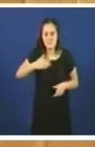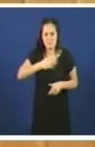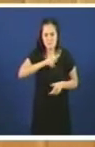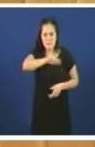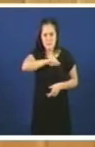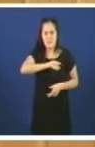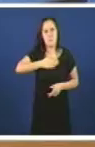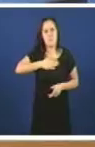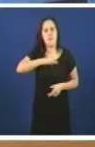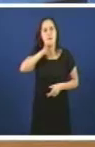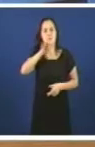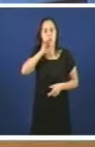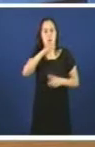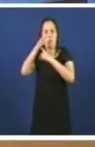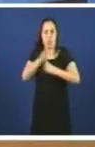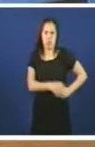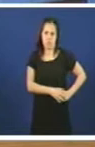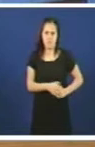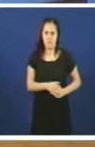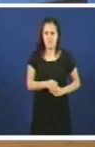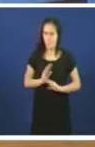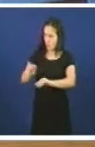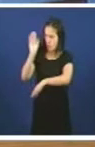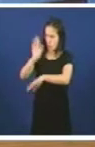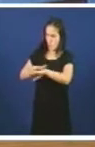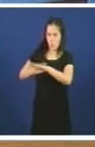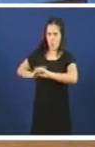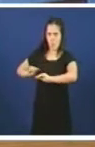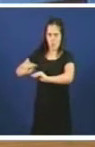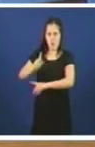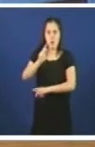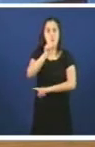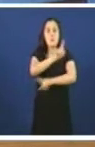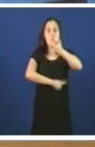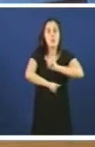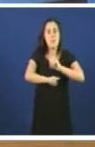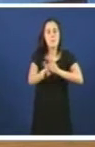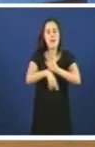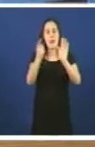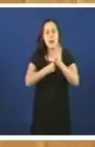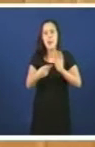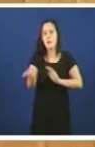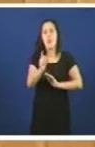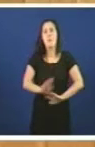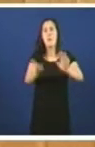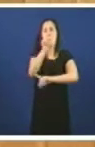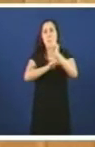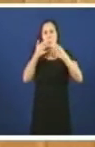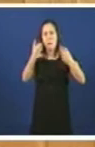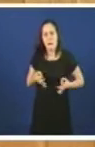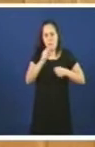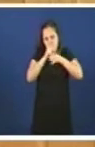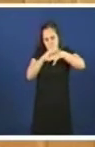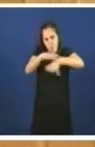cúmplices o problema como lle digo non é só de medidas legais o problema é a mensase que lle envían á